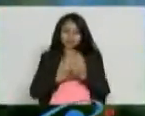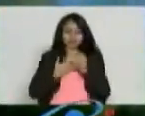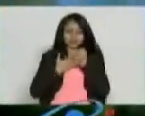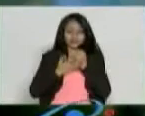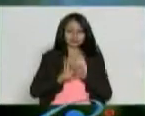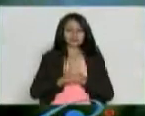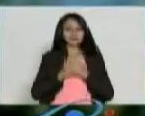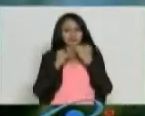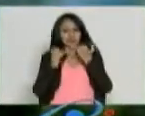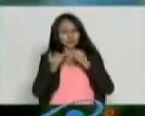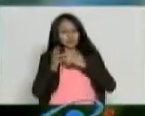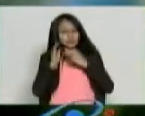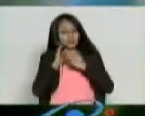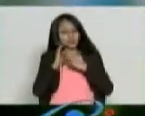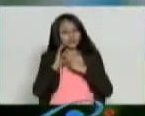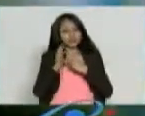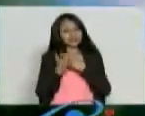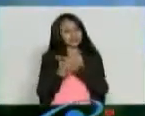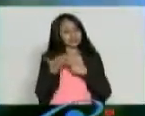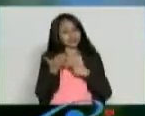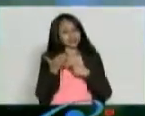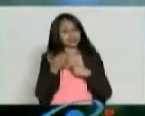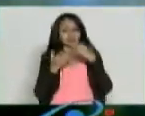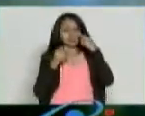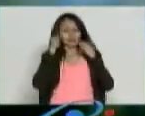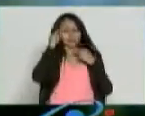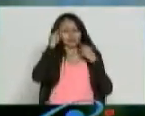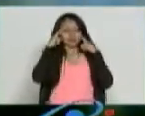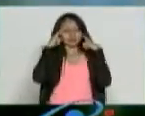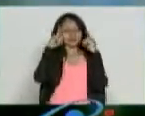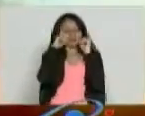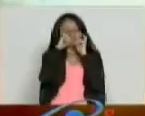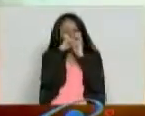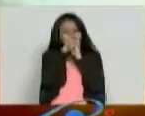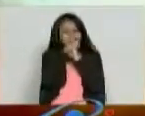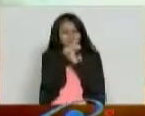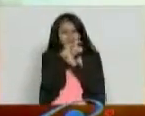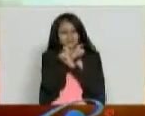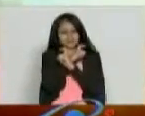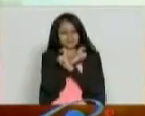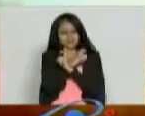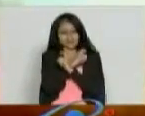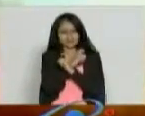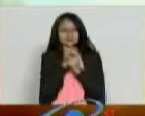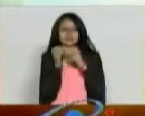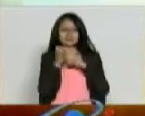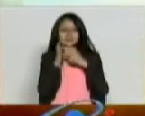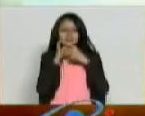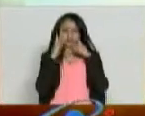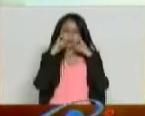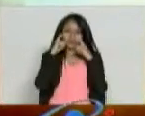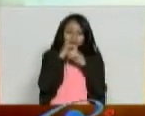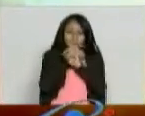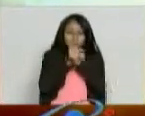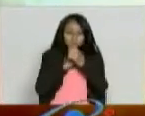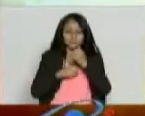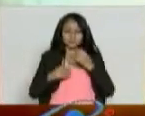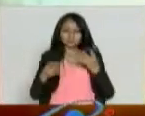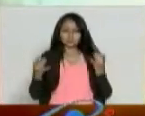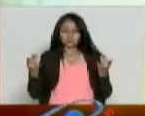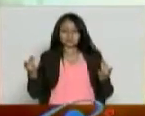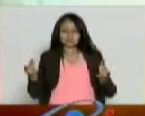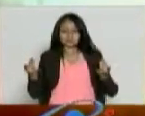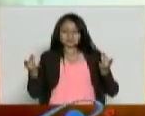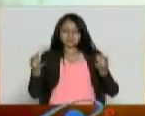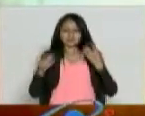Y lo mejor para hacerlo es meditar. Meditar contigo, encontrarte tú mismo, encontrar